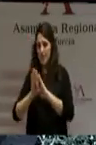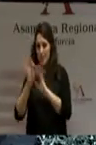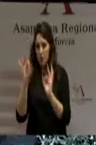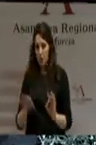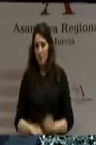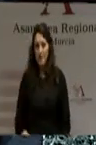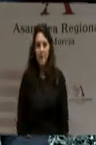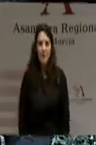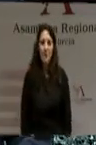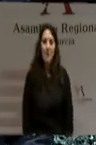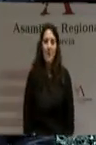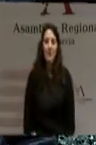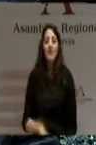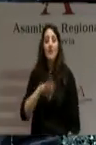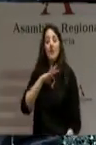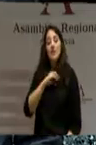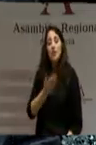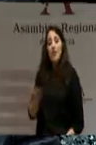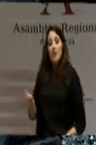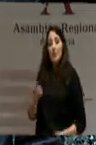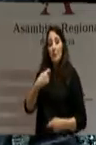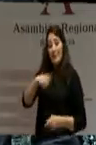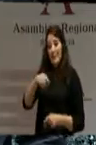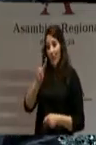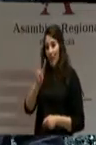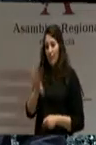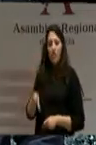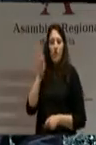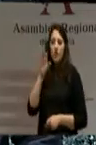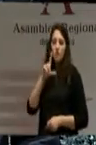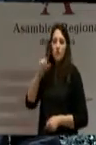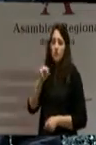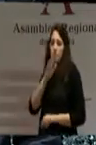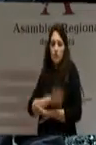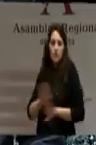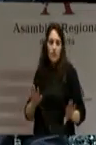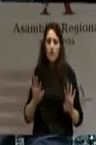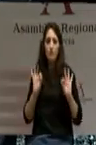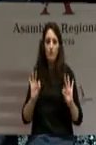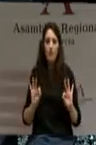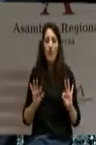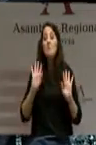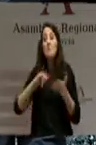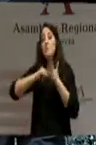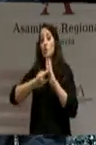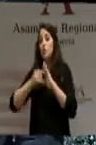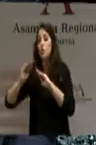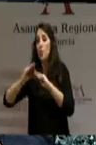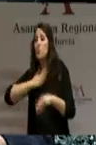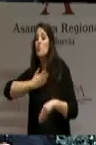Señorías, el presidente Valcárcel se va porque así lo ha decidido, pero su proyecto, nuestro proyecto,